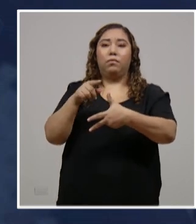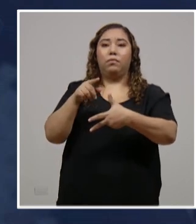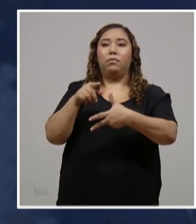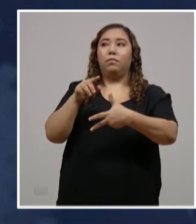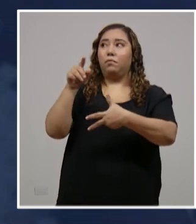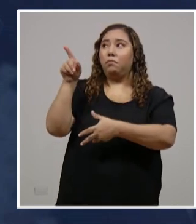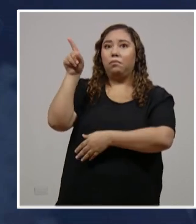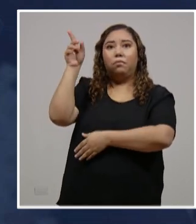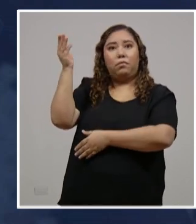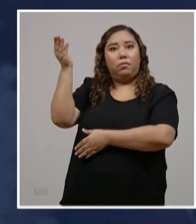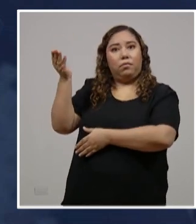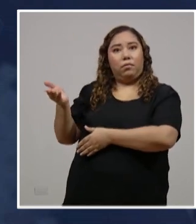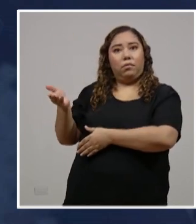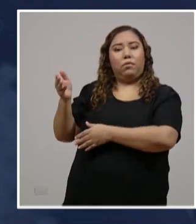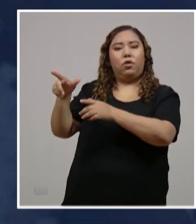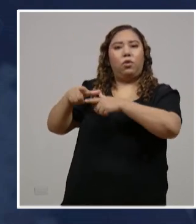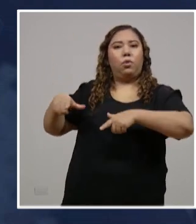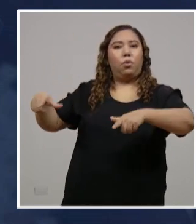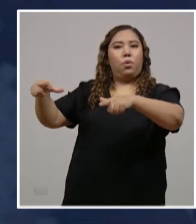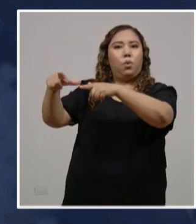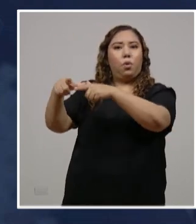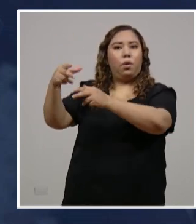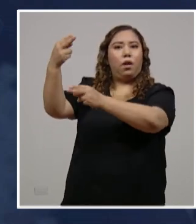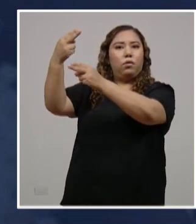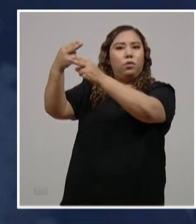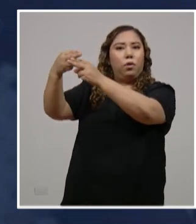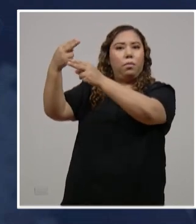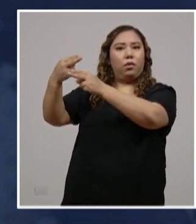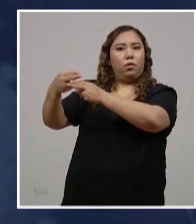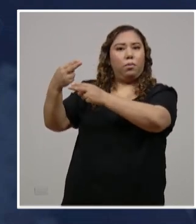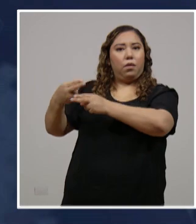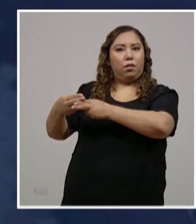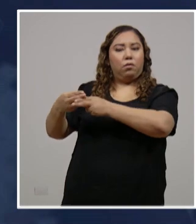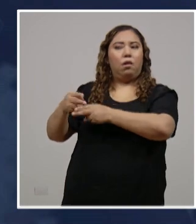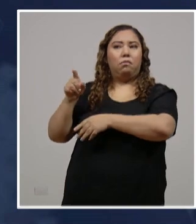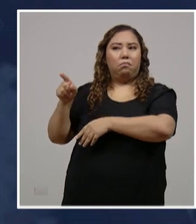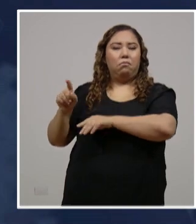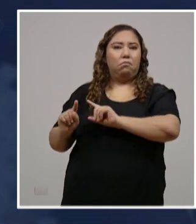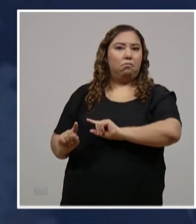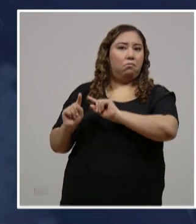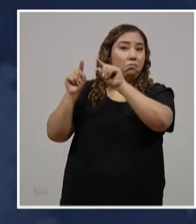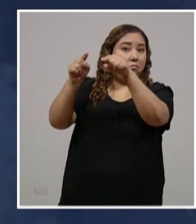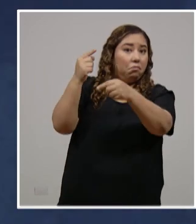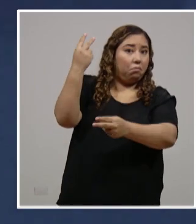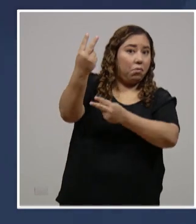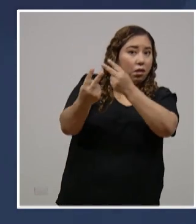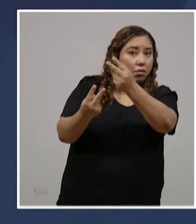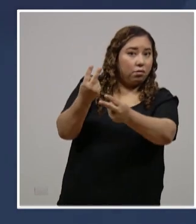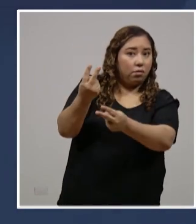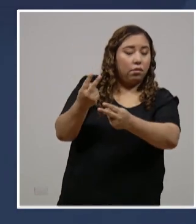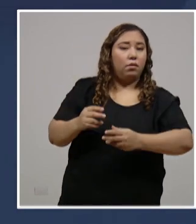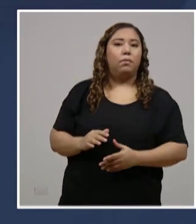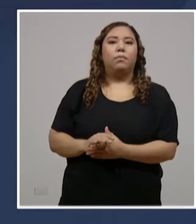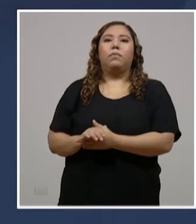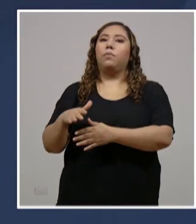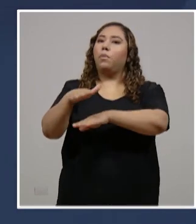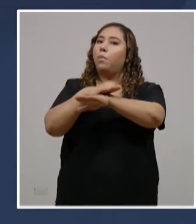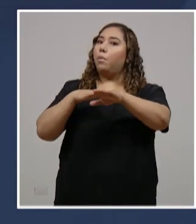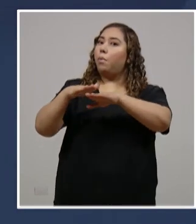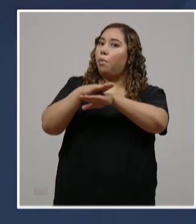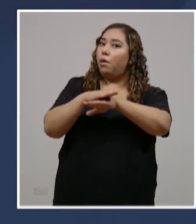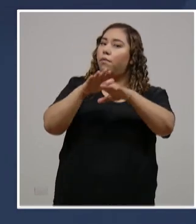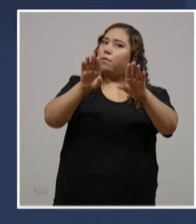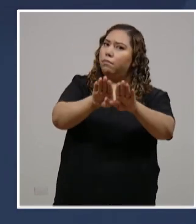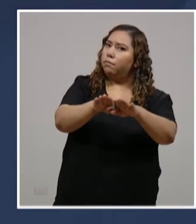Porvenir, Colonia Lomas del Cortijo y el Barrio Morazán. Por favor, abramosles la puerta.